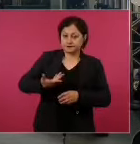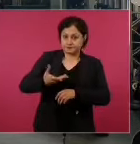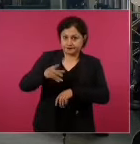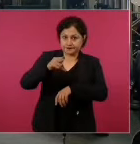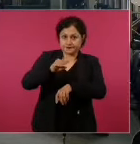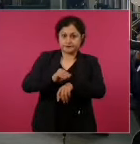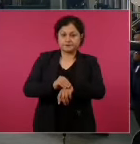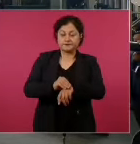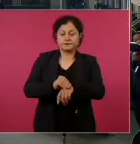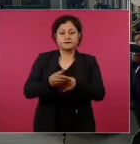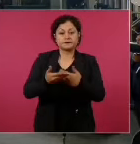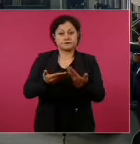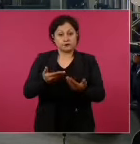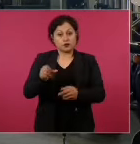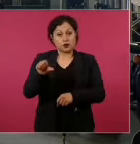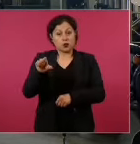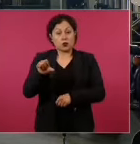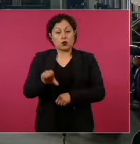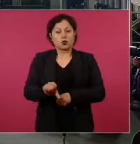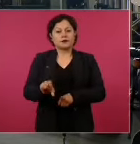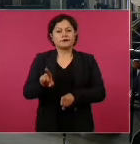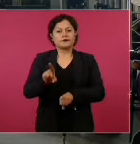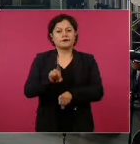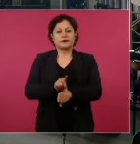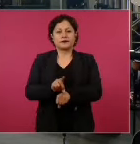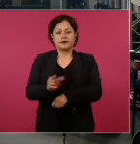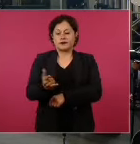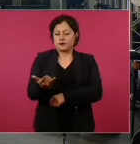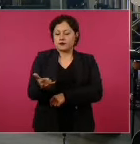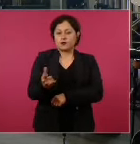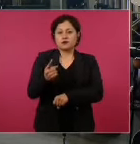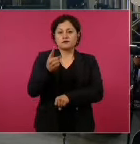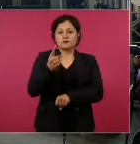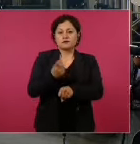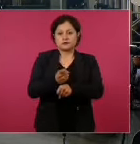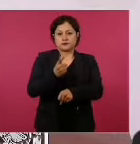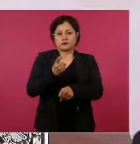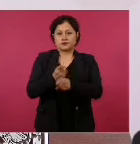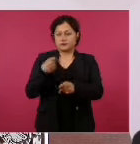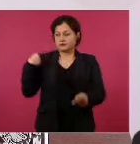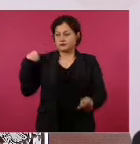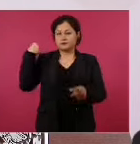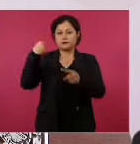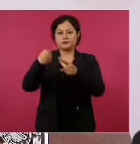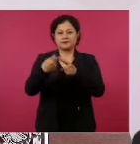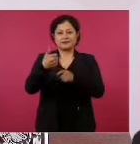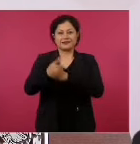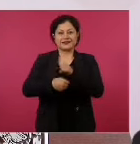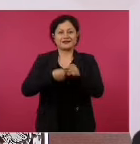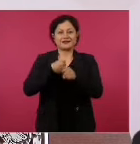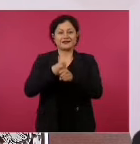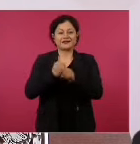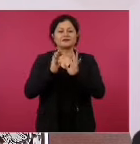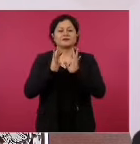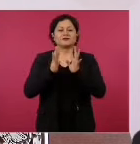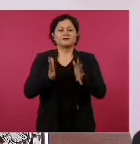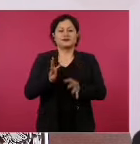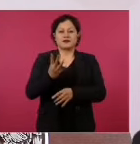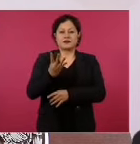Precisamente hoy, primero de julio, a seis años del triunfo de la Cuarta Transformación,